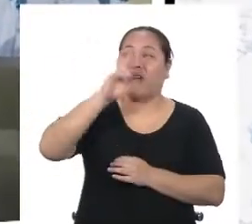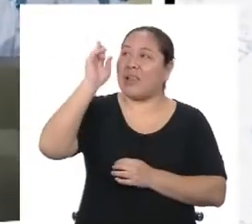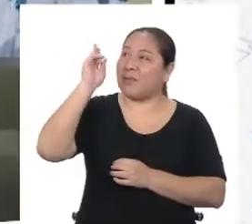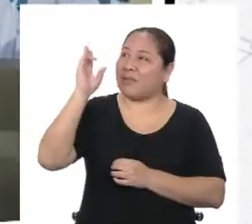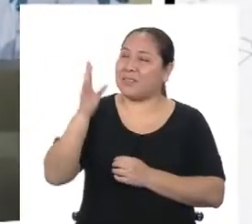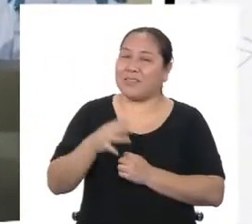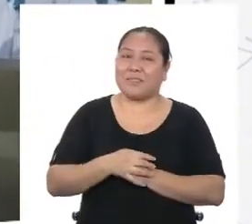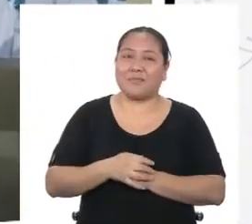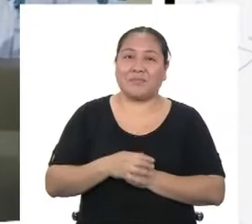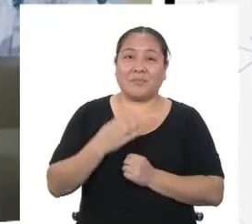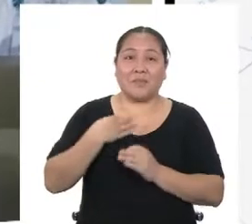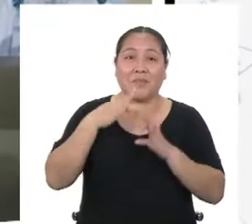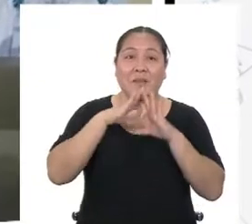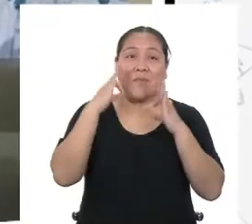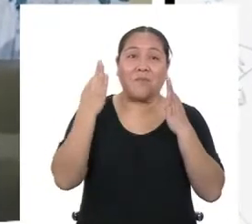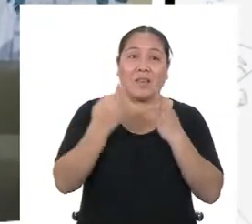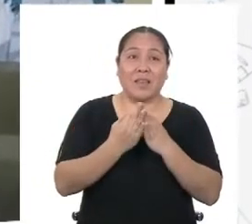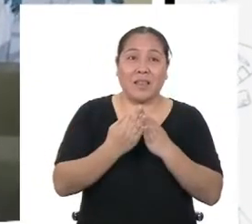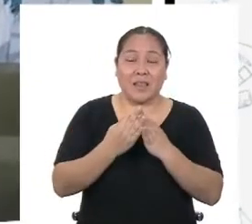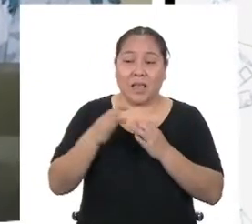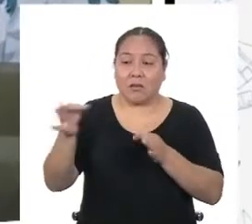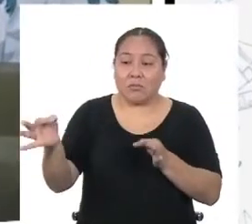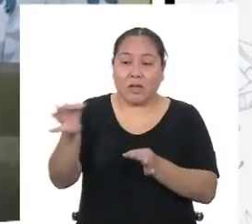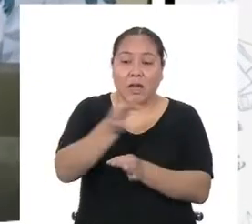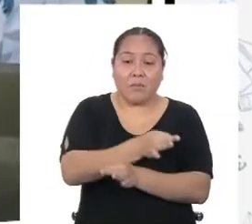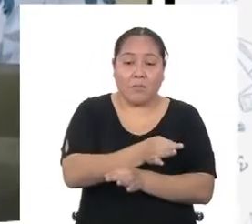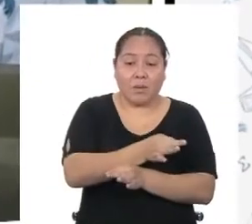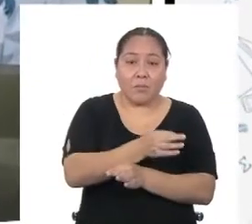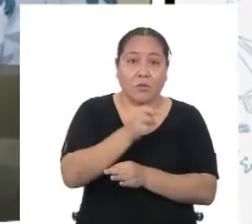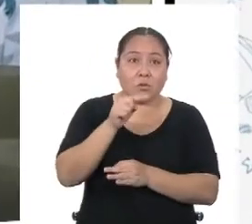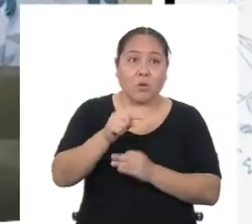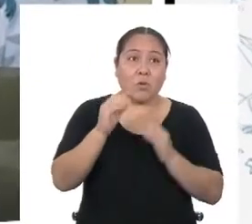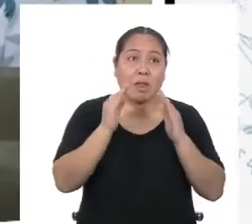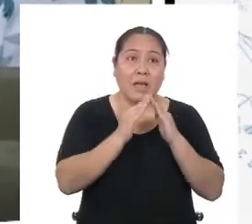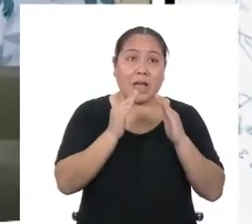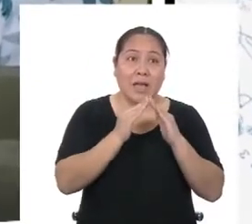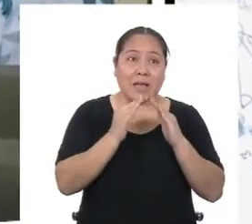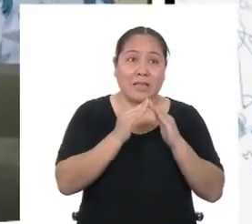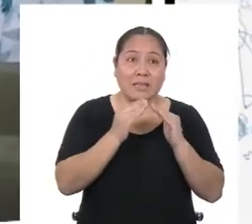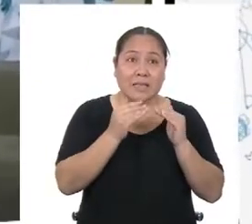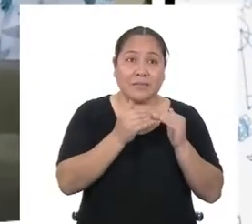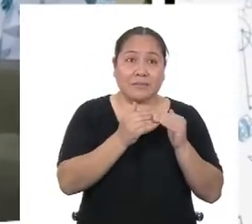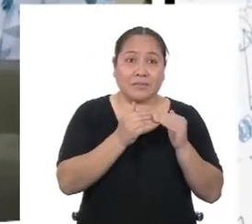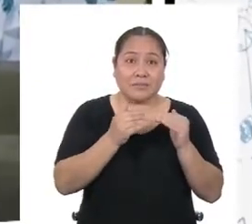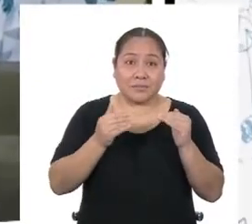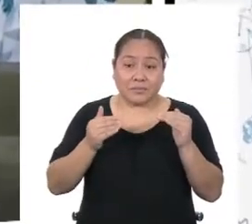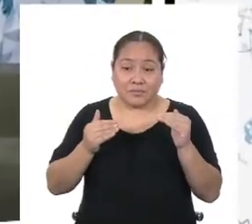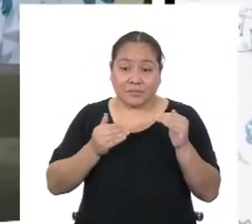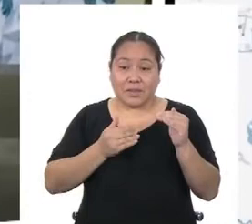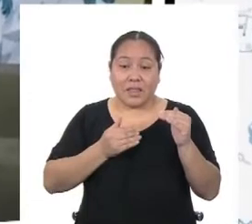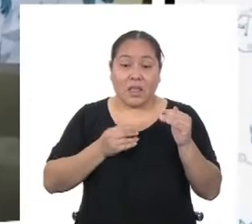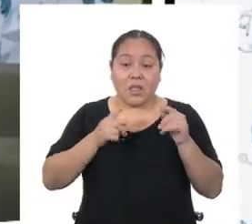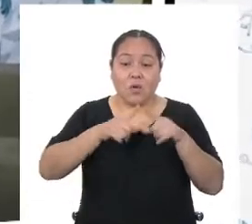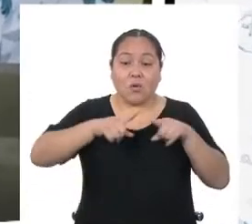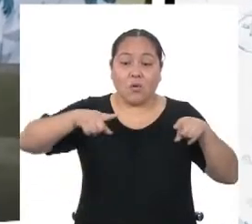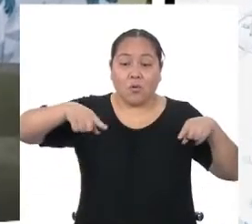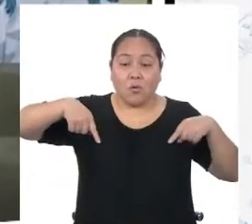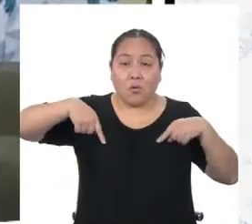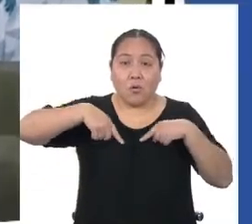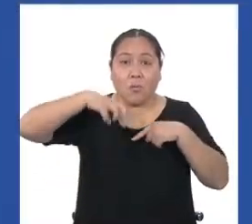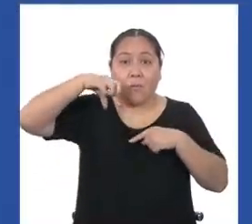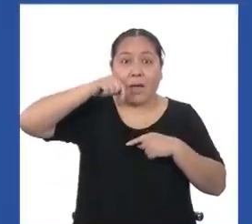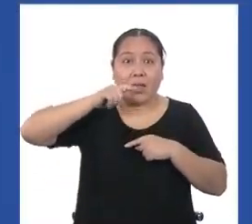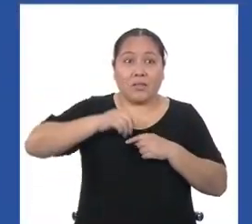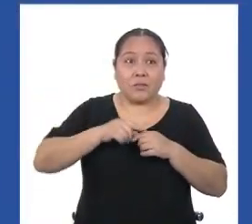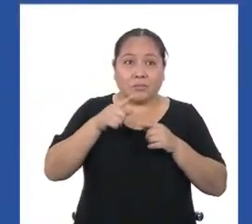profesora. Mi familia y yo nos acabamos de mudar a una cajita. Atrás hay un patio con dos espacios de las